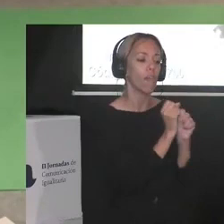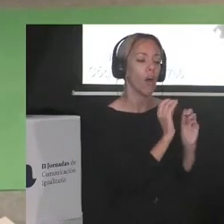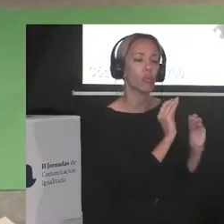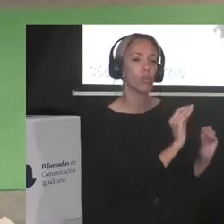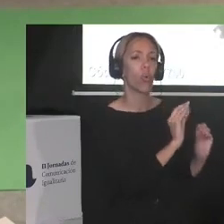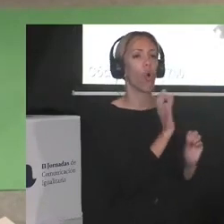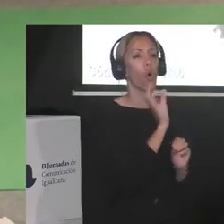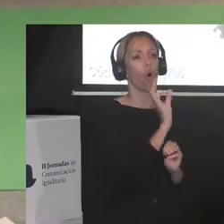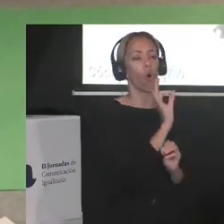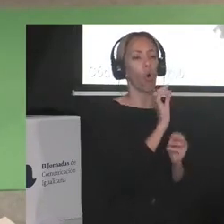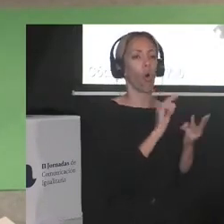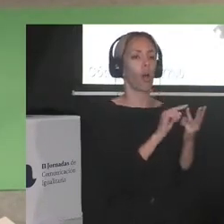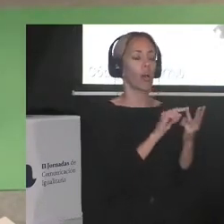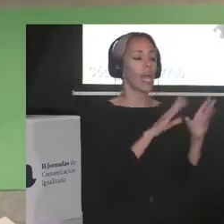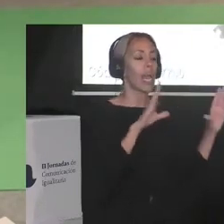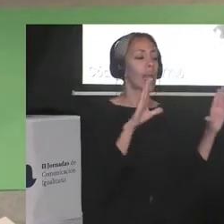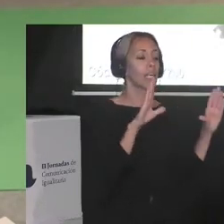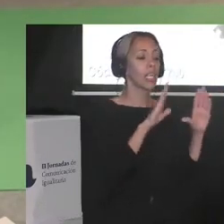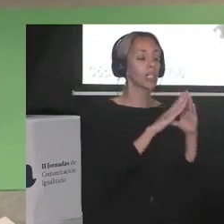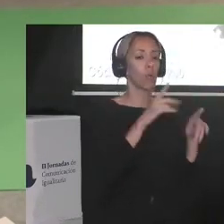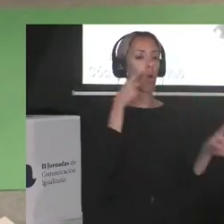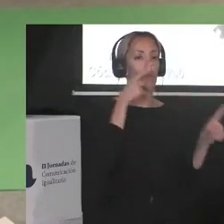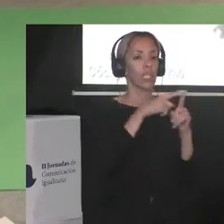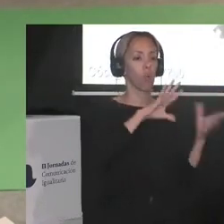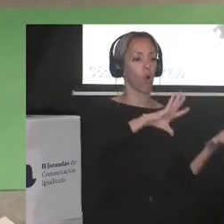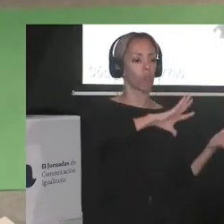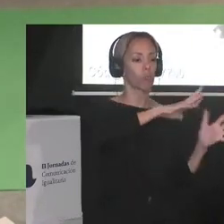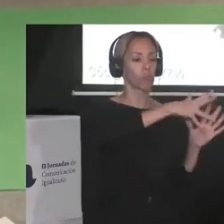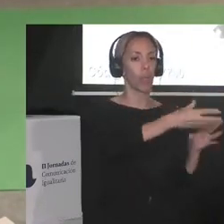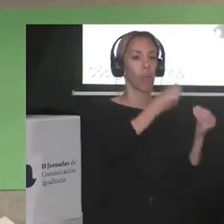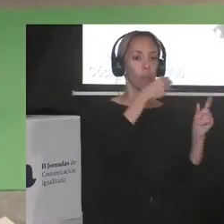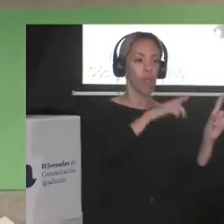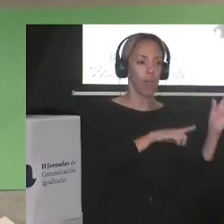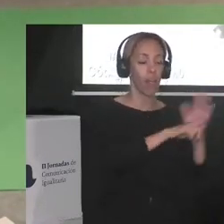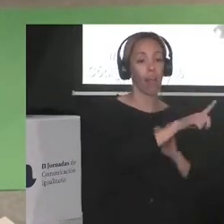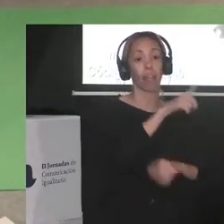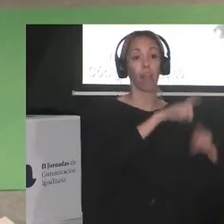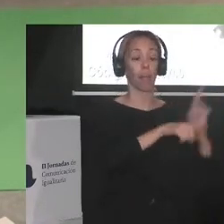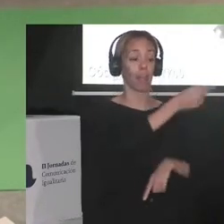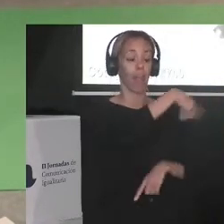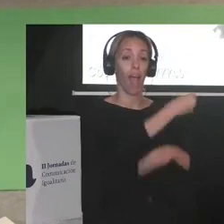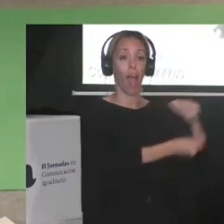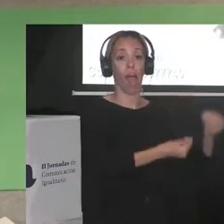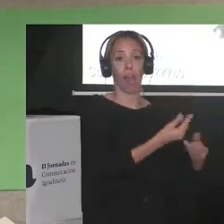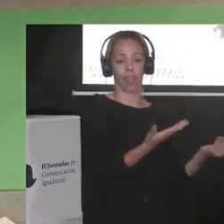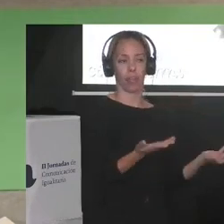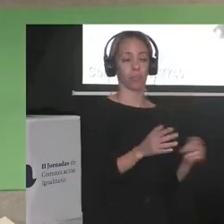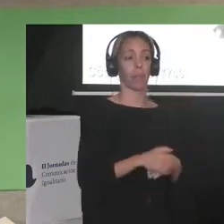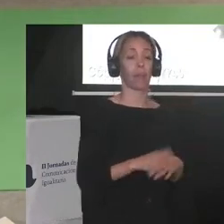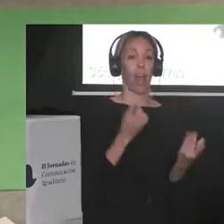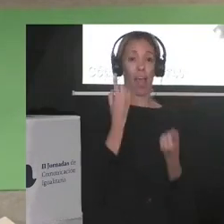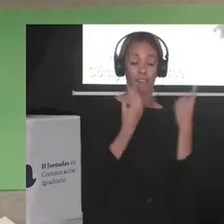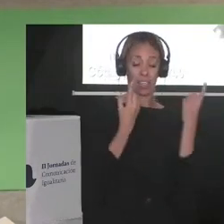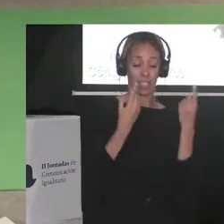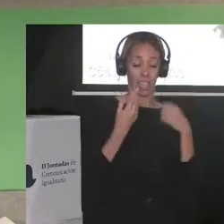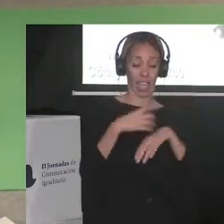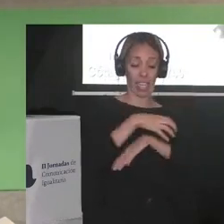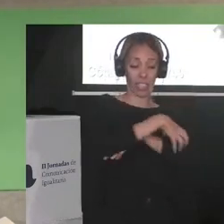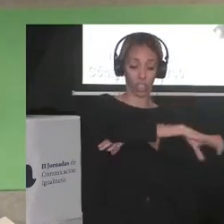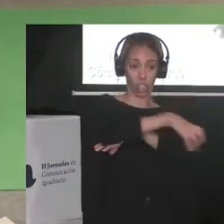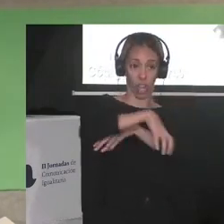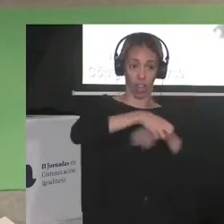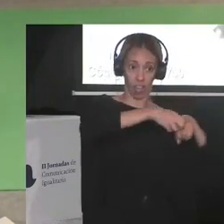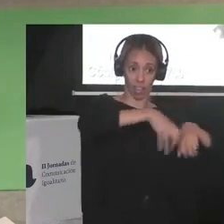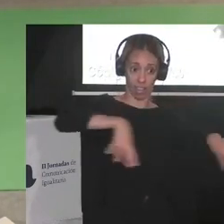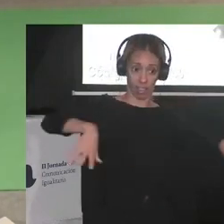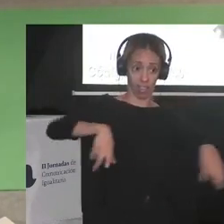de ese feminismo bien intencionado. A veces, la interseccionalidad es solo una teoría